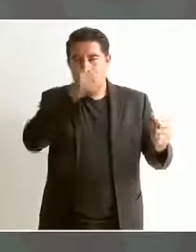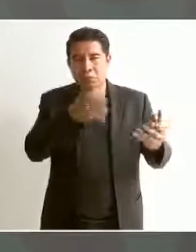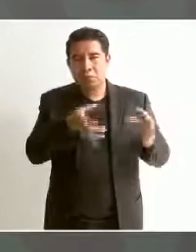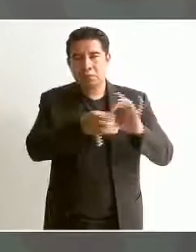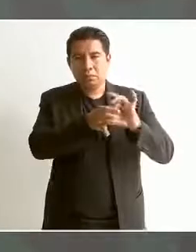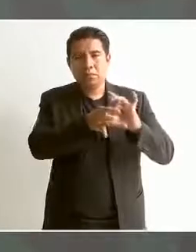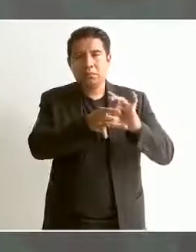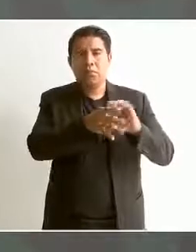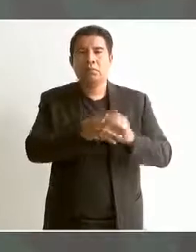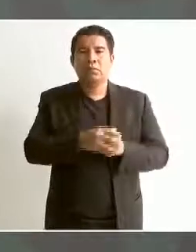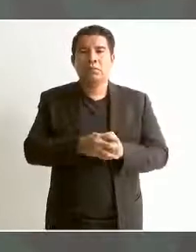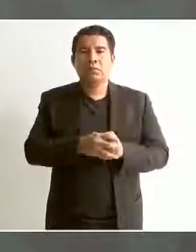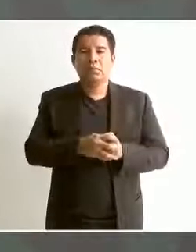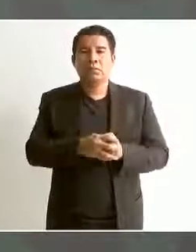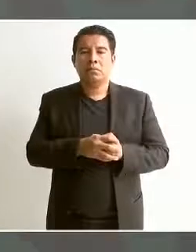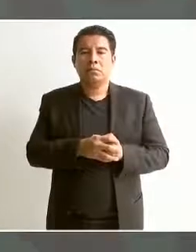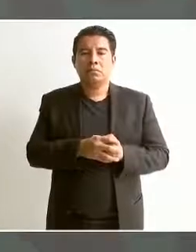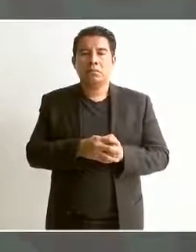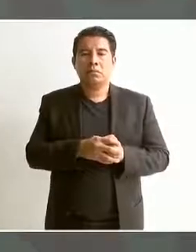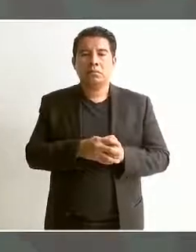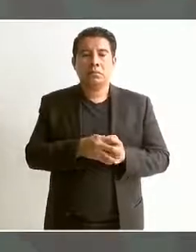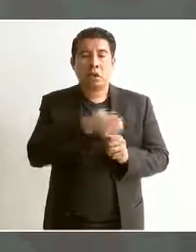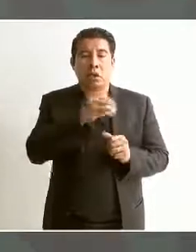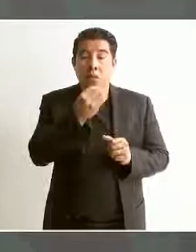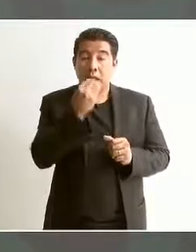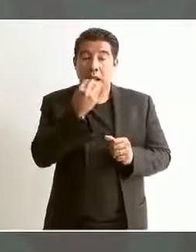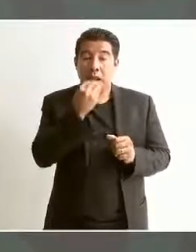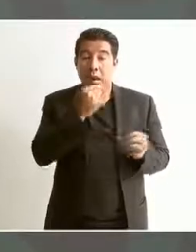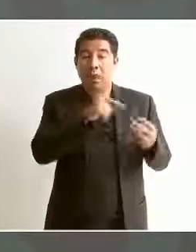Y la comida